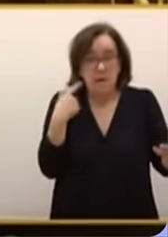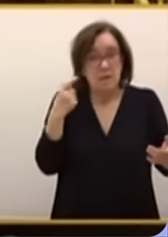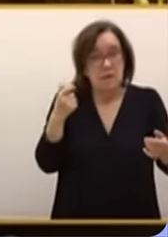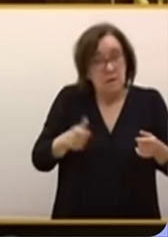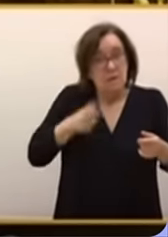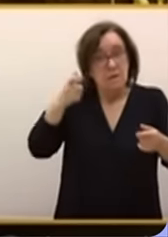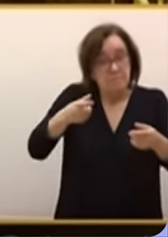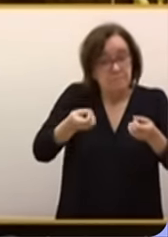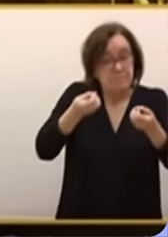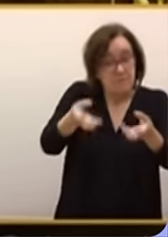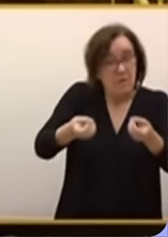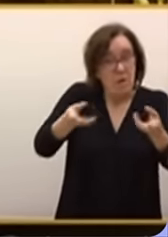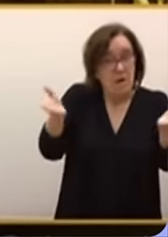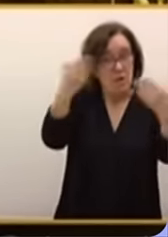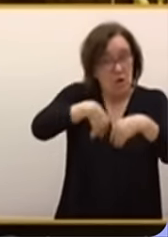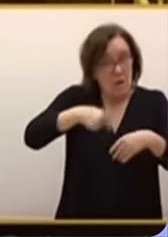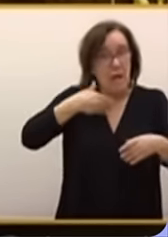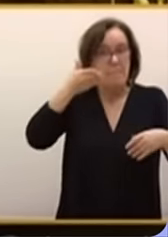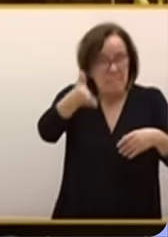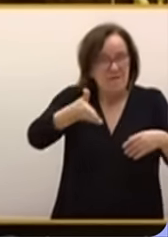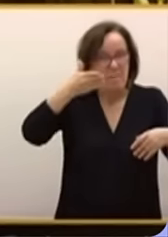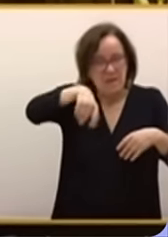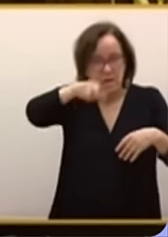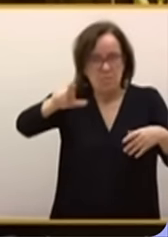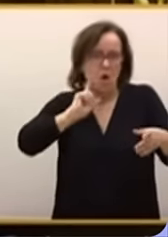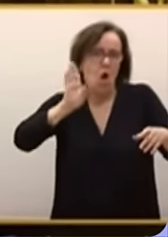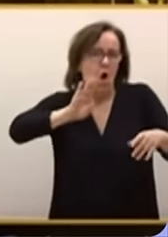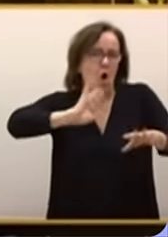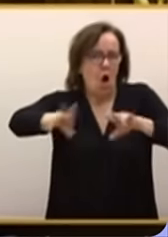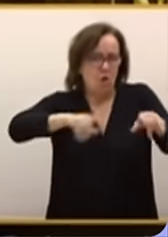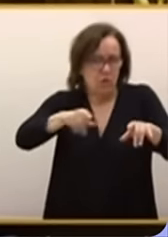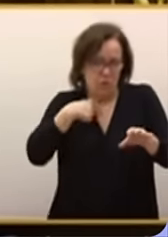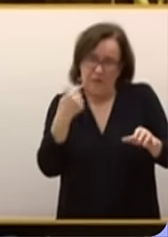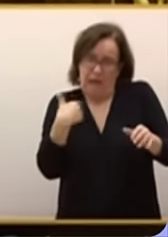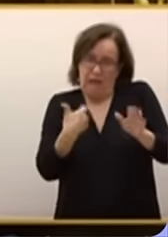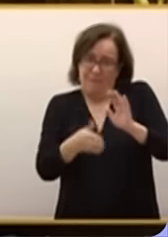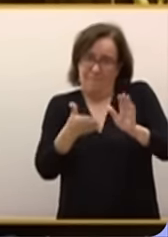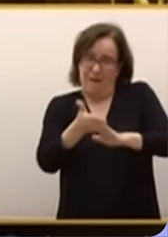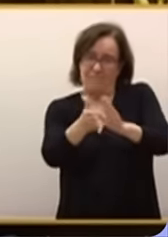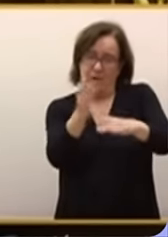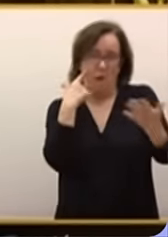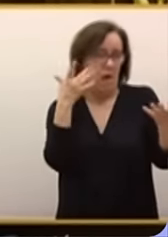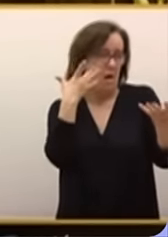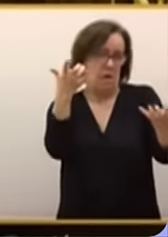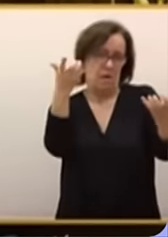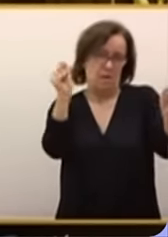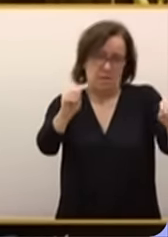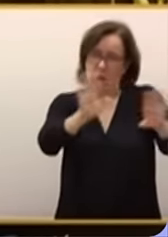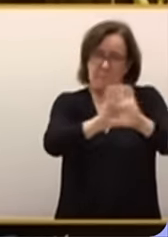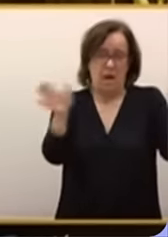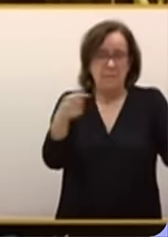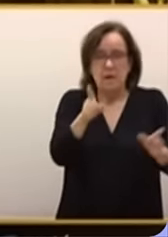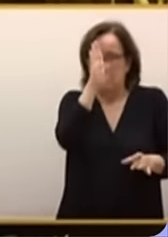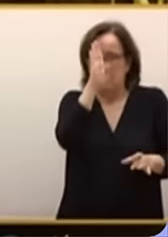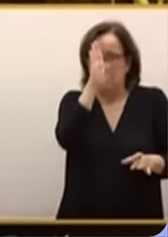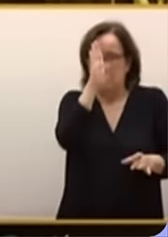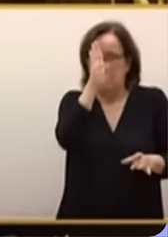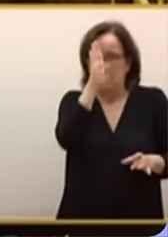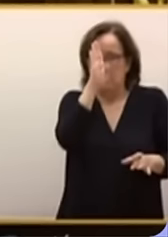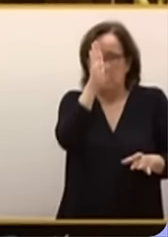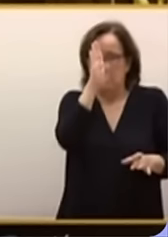pase sin dar información que le piden los ciudadanos por la corrupción que le acecha, más evidente hace que usted quiera ocultarla.